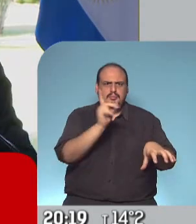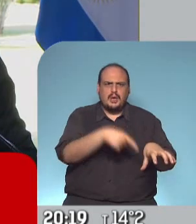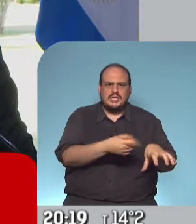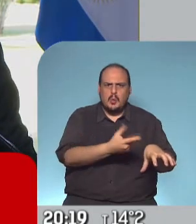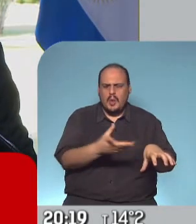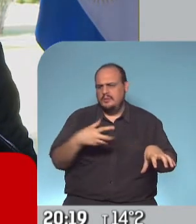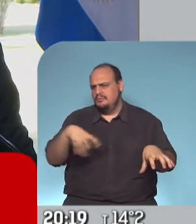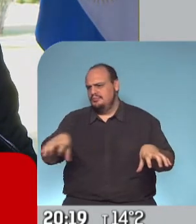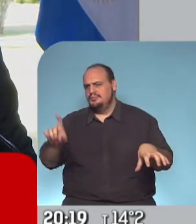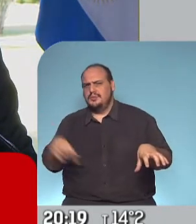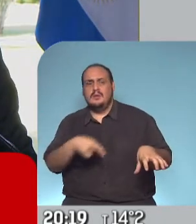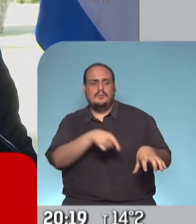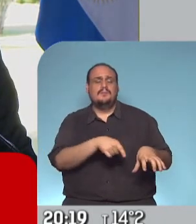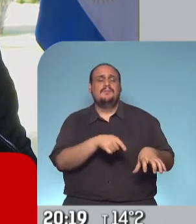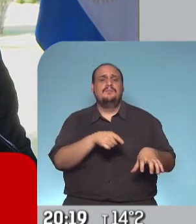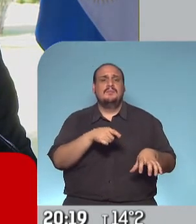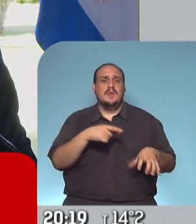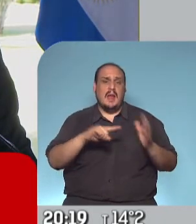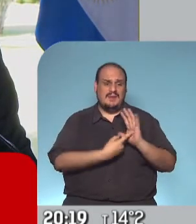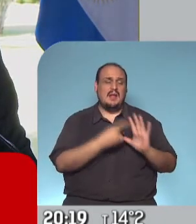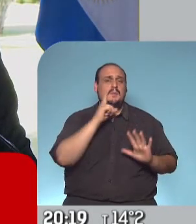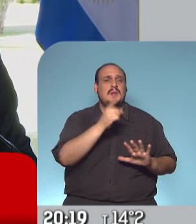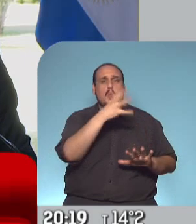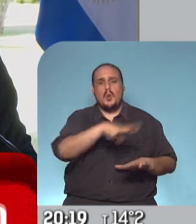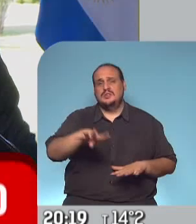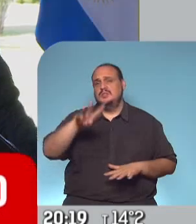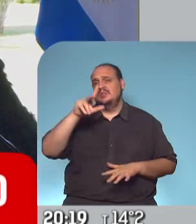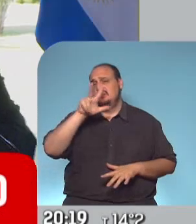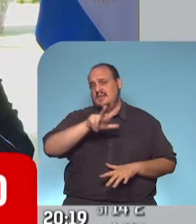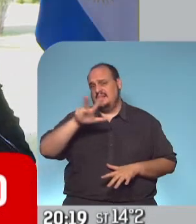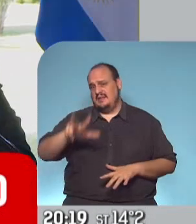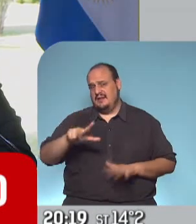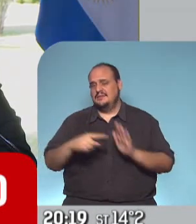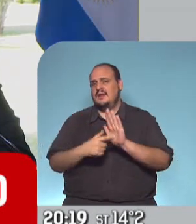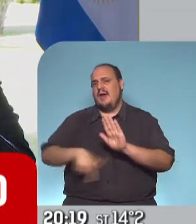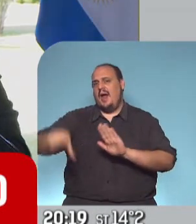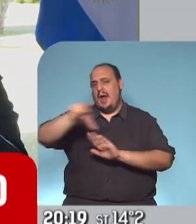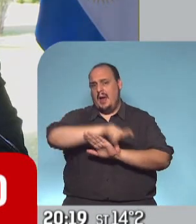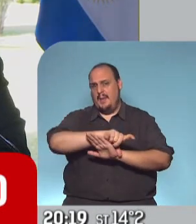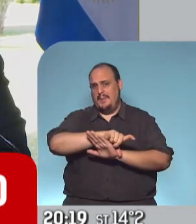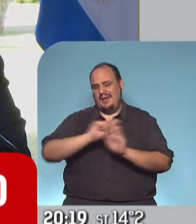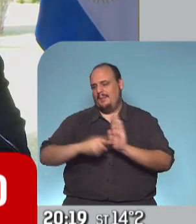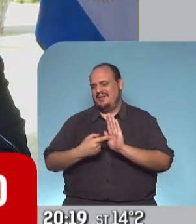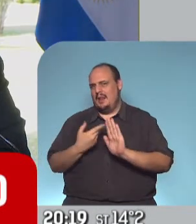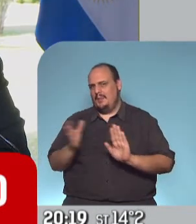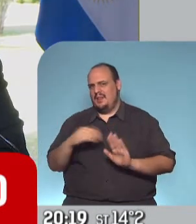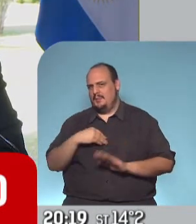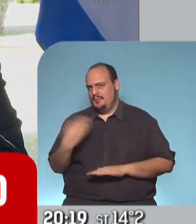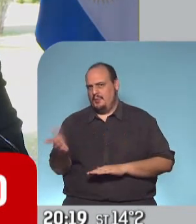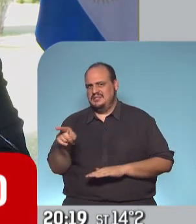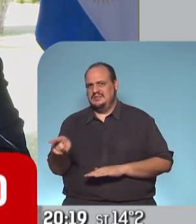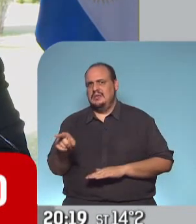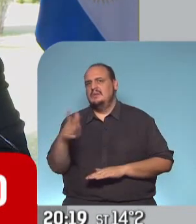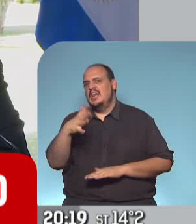infectados la ciudad tiene 1.433 y la región de Lamba digamos sin ciudad apenas más de